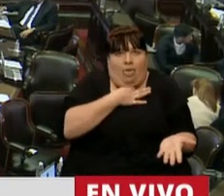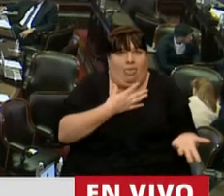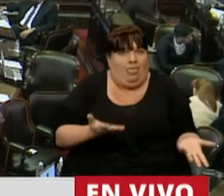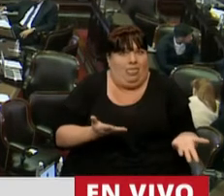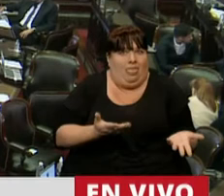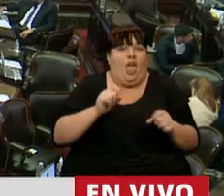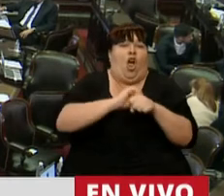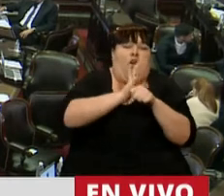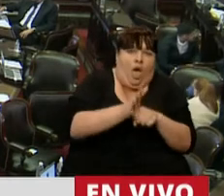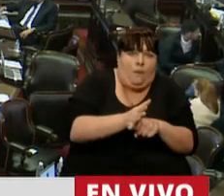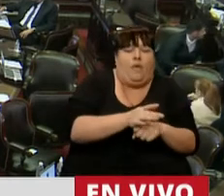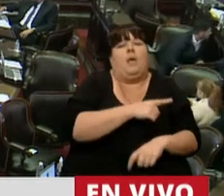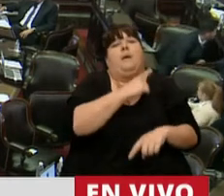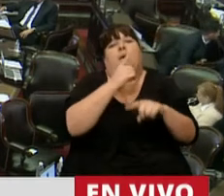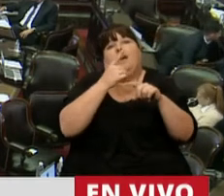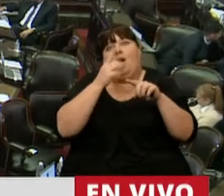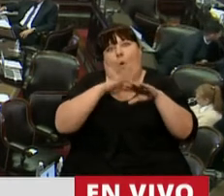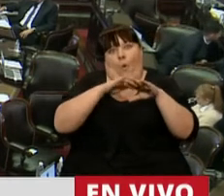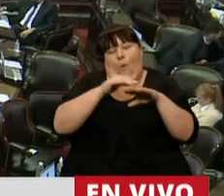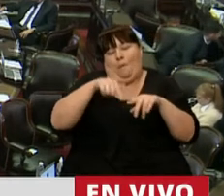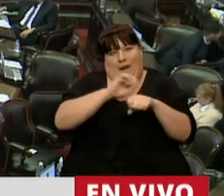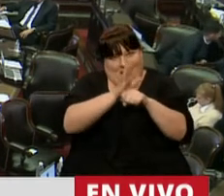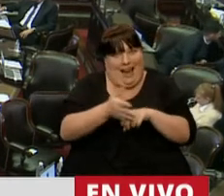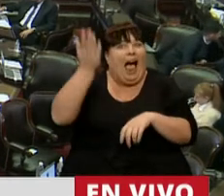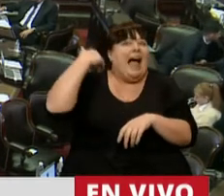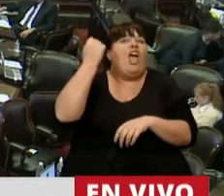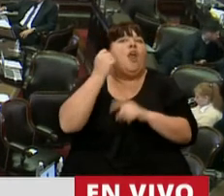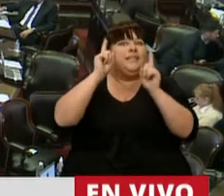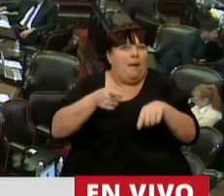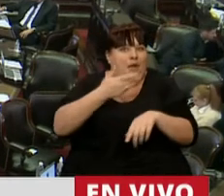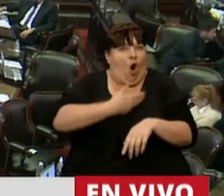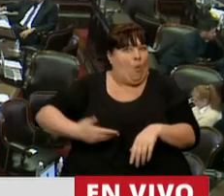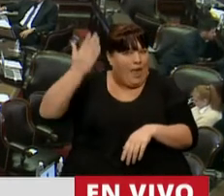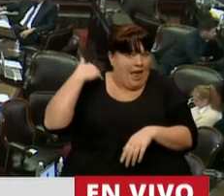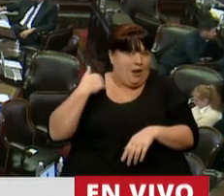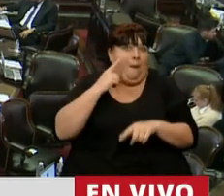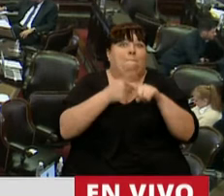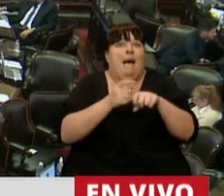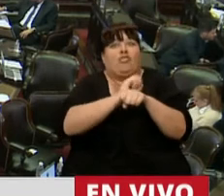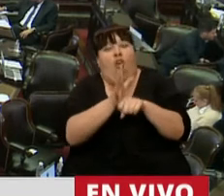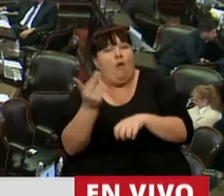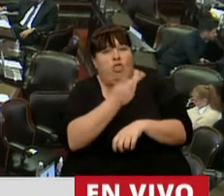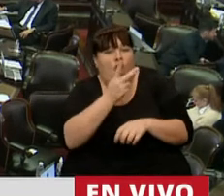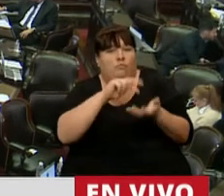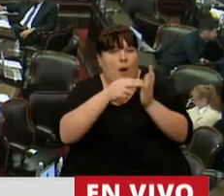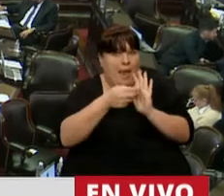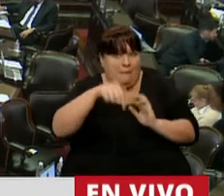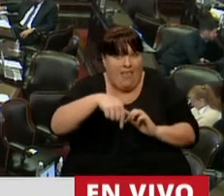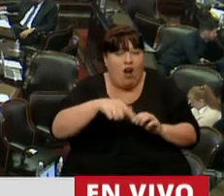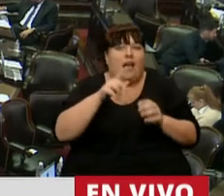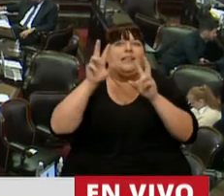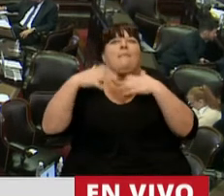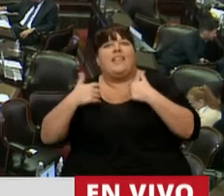Entre la pandemia que dejó el gobierno anterior en la economía y la pandemia que estamos enfrentando en términos